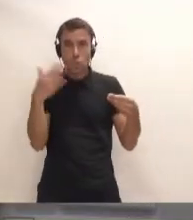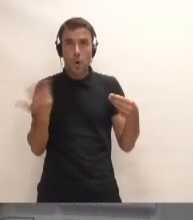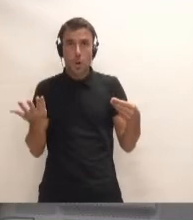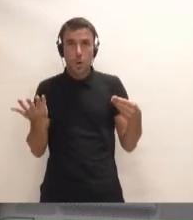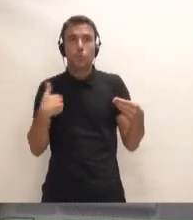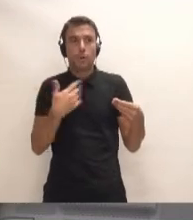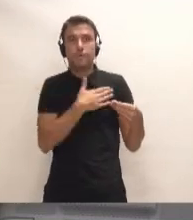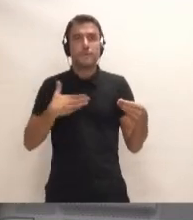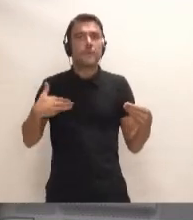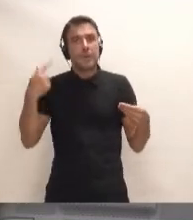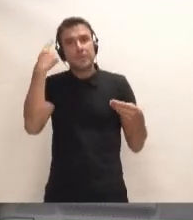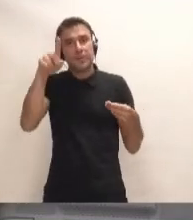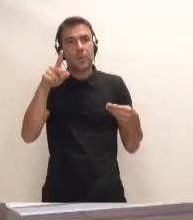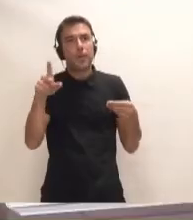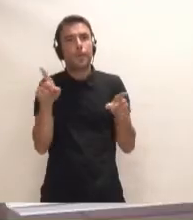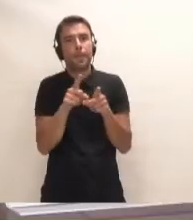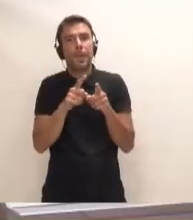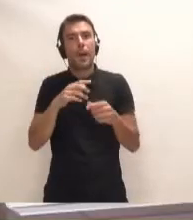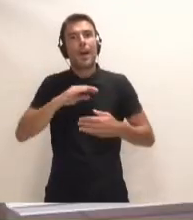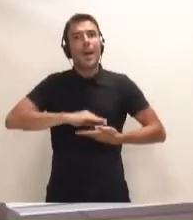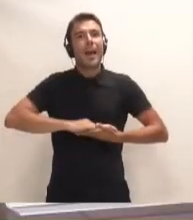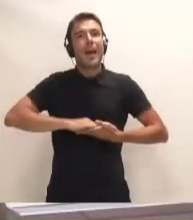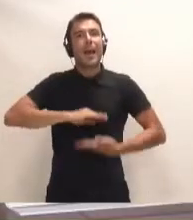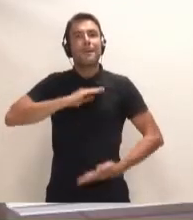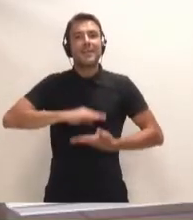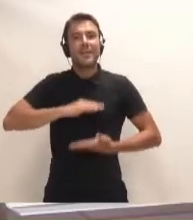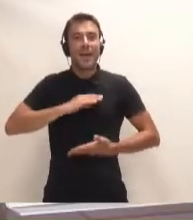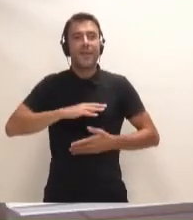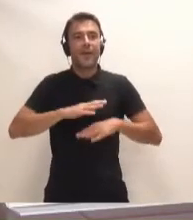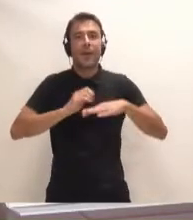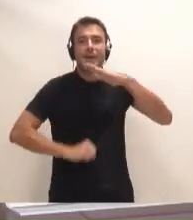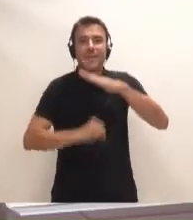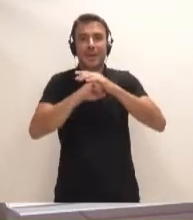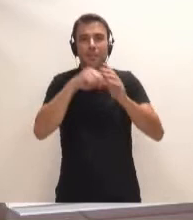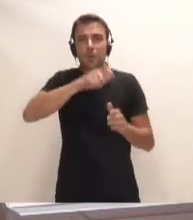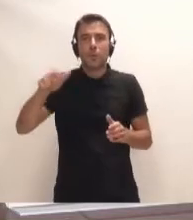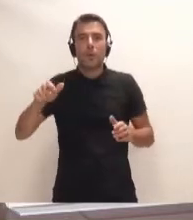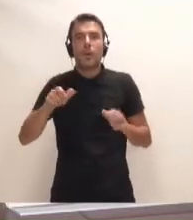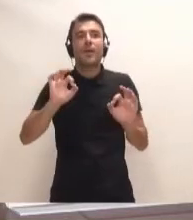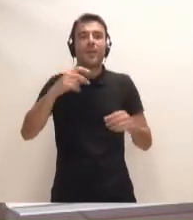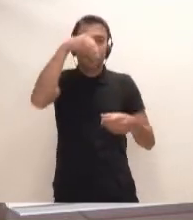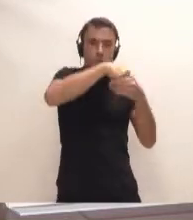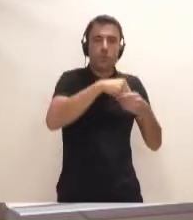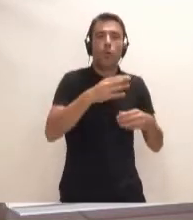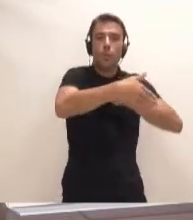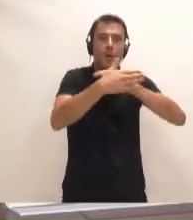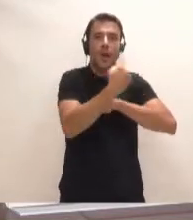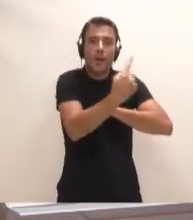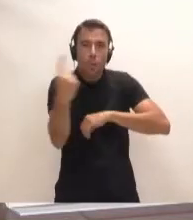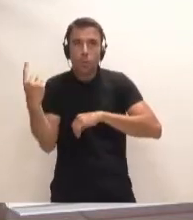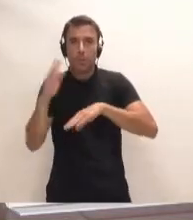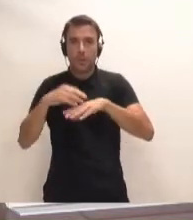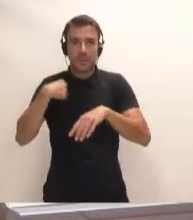también saber qué capacidad de ocupación tienen los puertos que tenemos en la isla, para saber si realmente